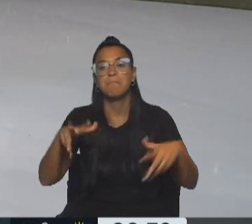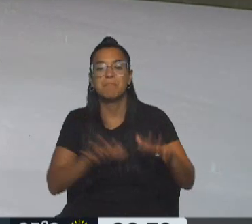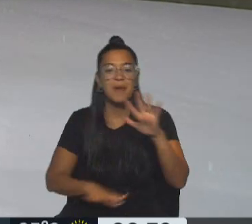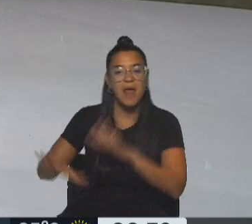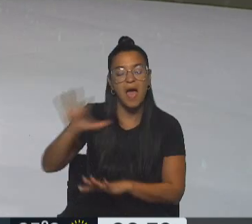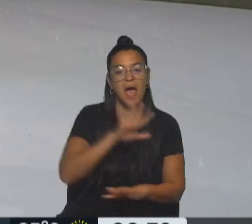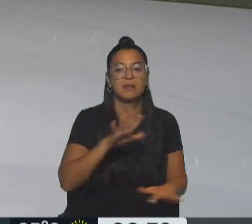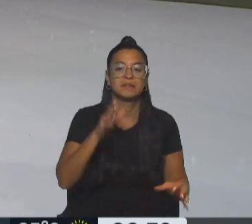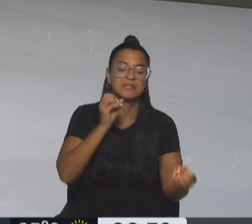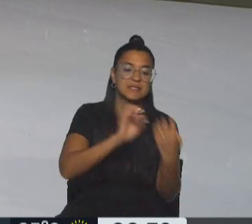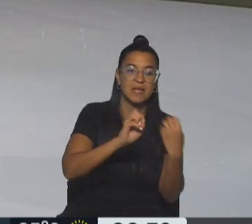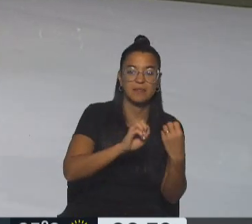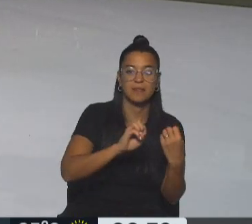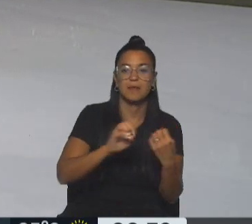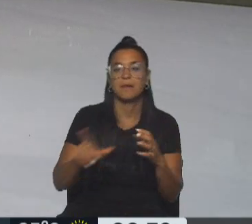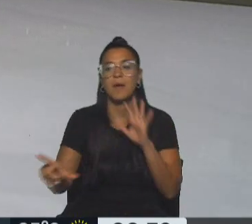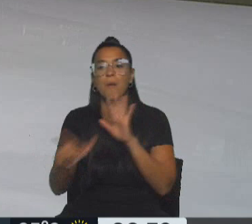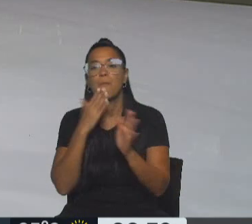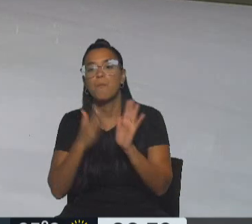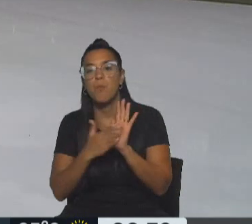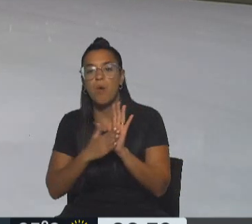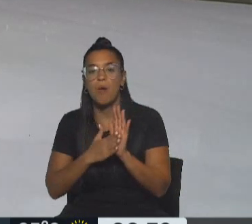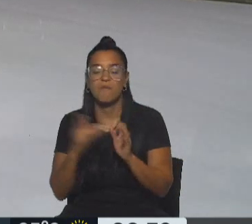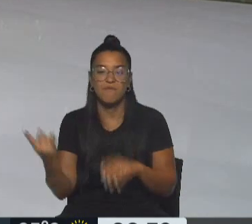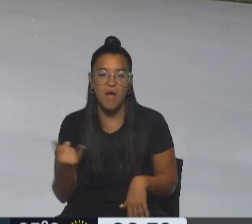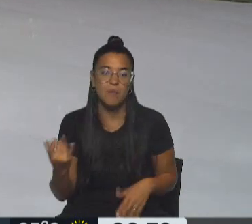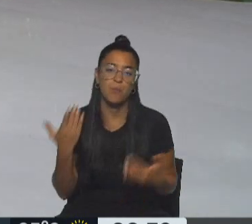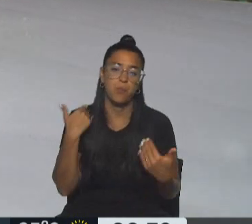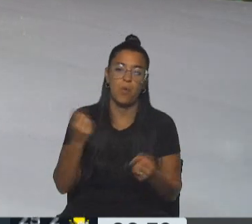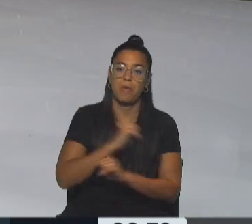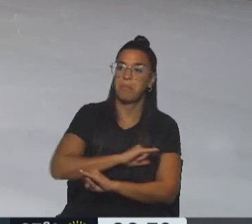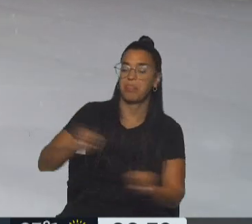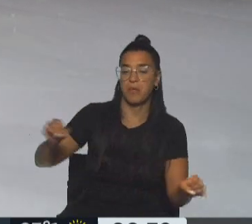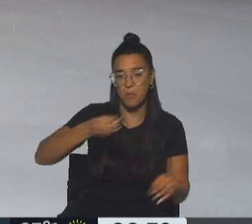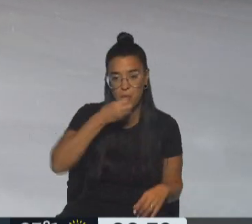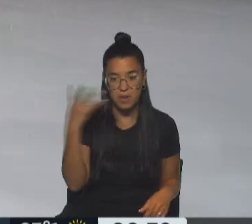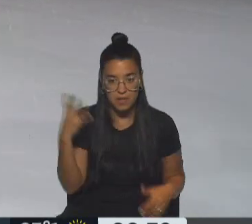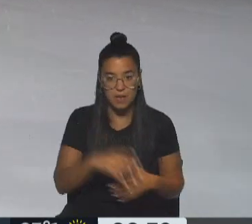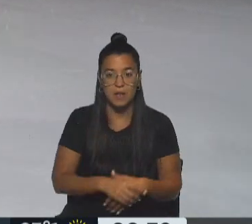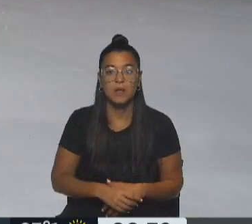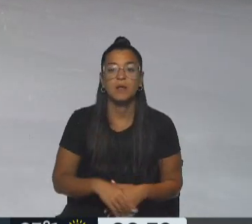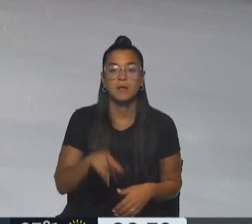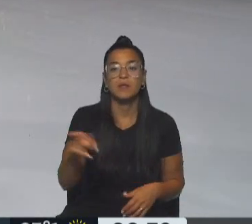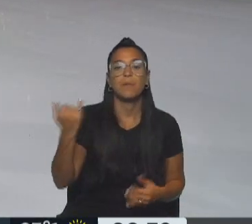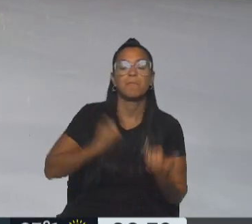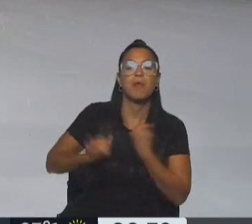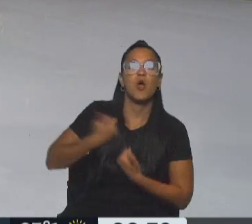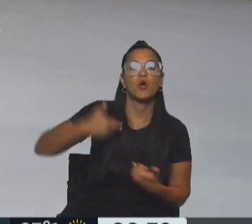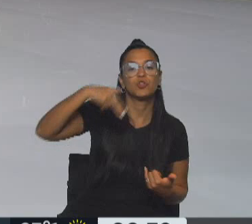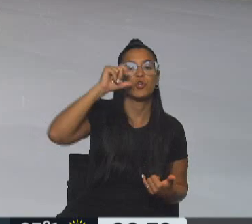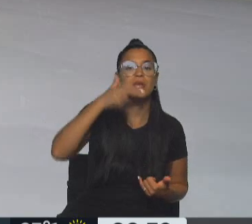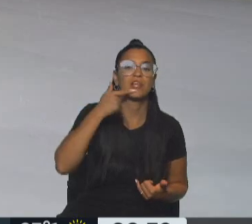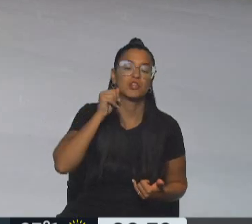Esto de filtrar los chats para invalidar la prueba y que la causa se archiva. filtrarlo cualquiera. Esto me lo contó Néstor.